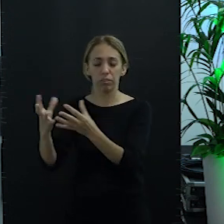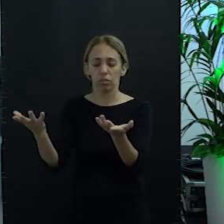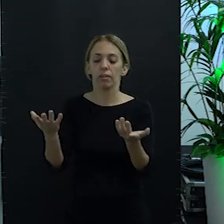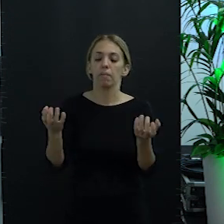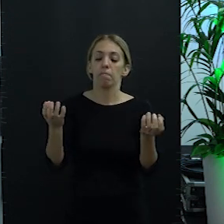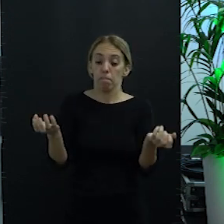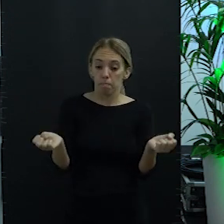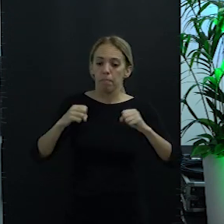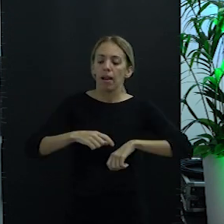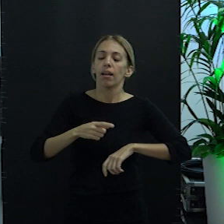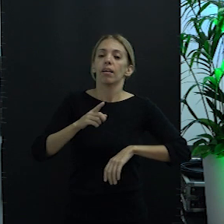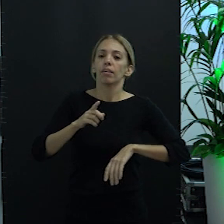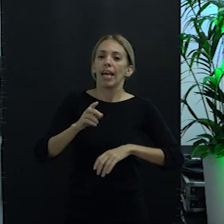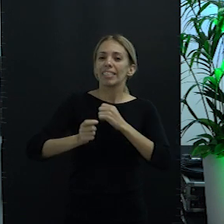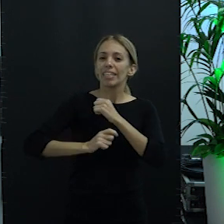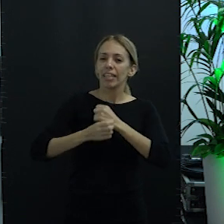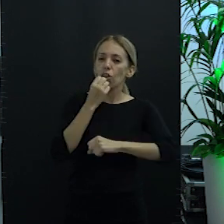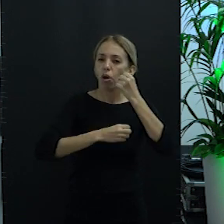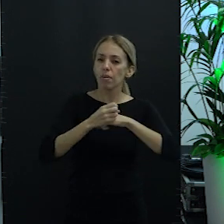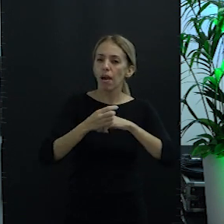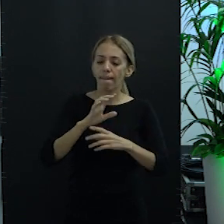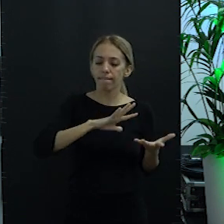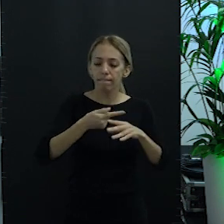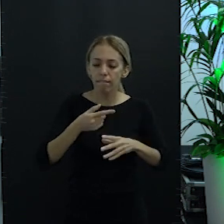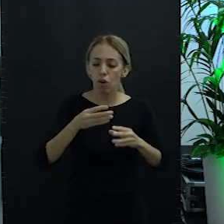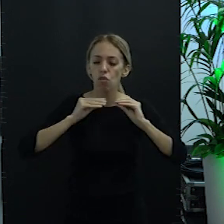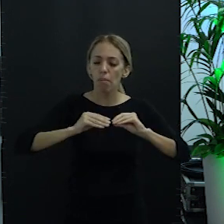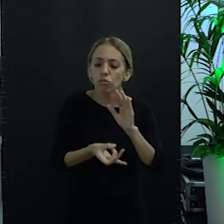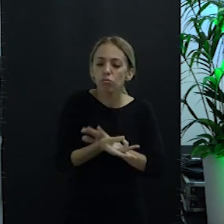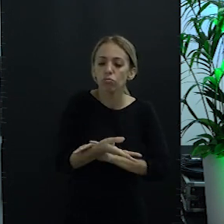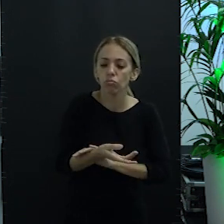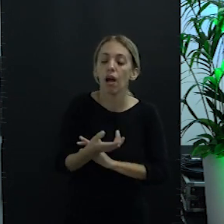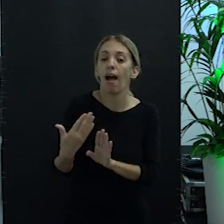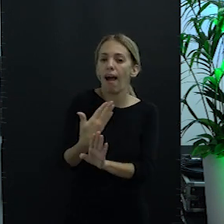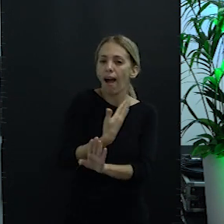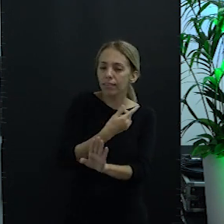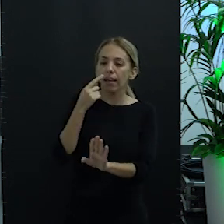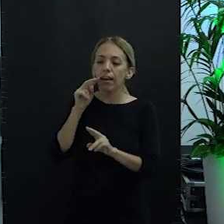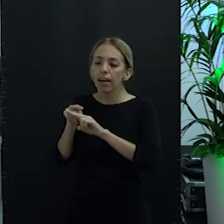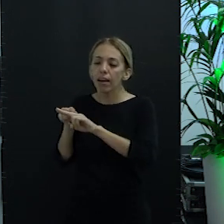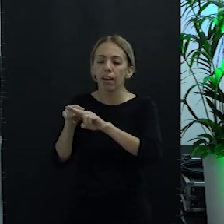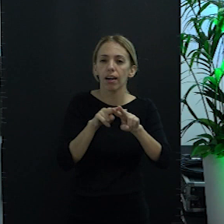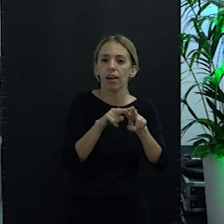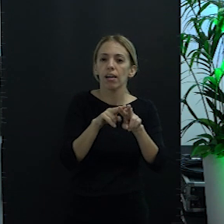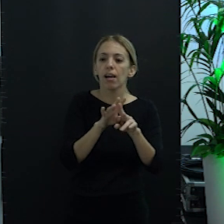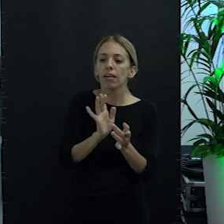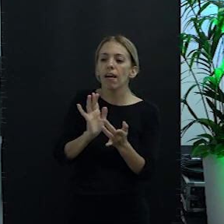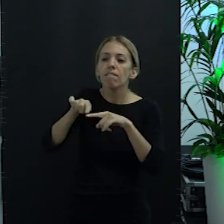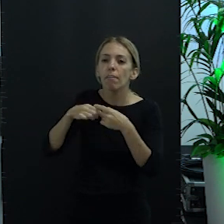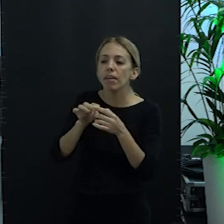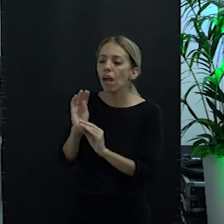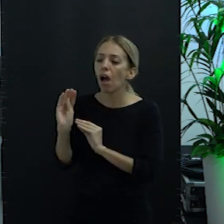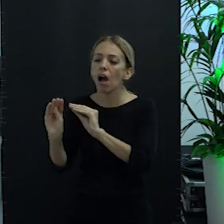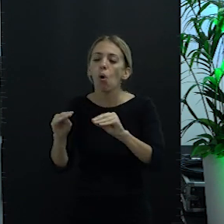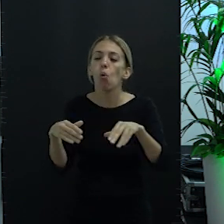la formación para el desarrollo de una estrategia de economía? Conocer muy bien dónde hay que tocar la puerta. En qué familia. Y